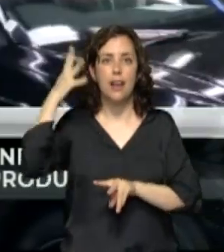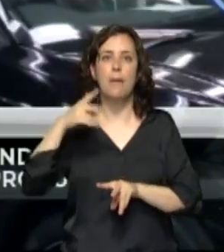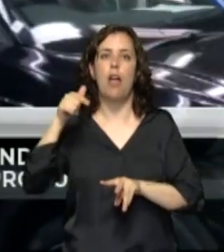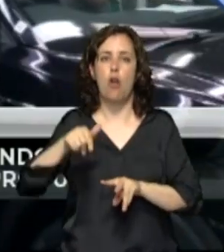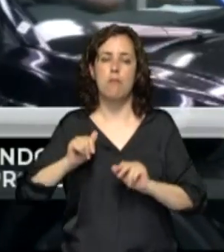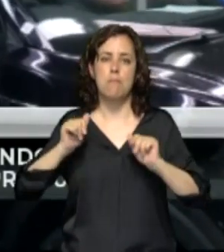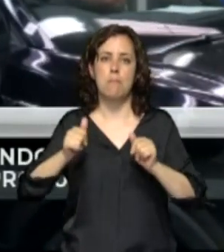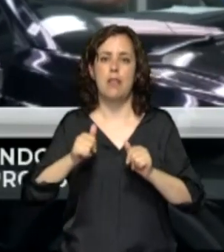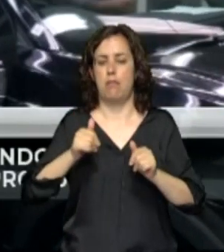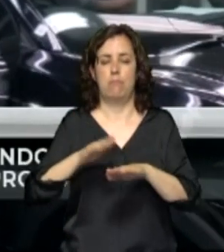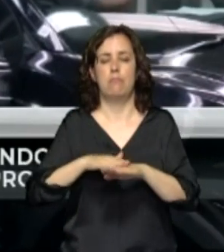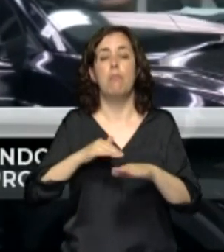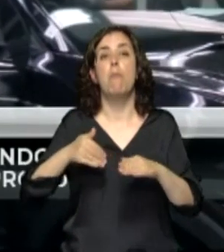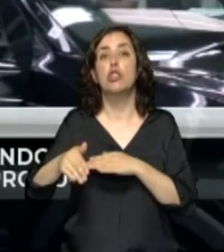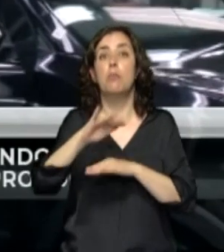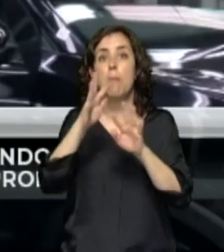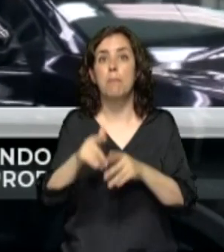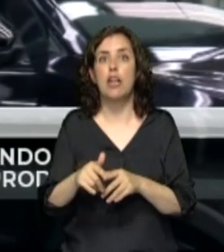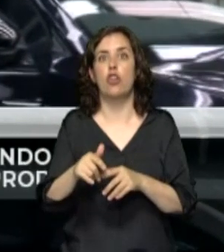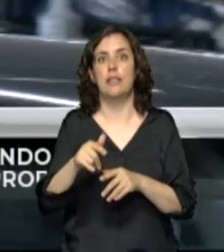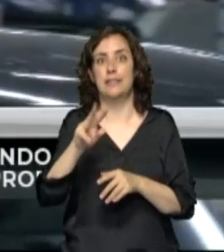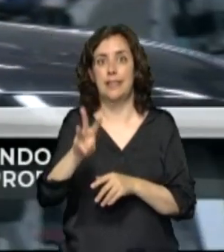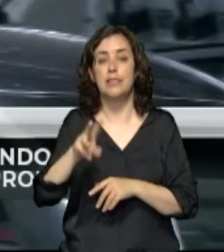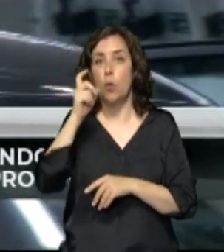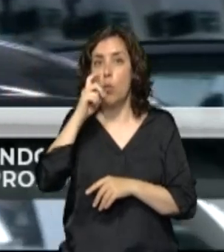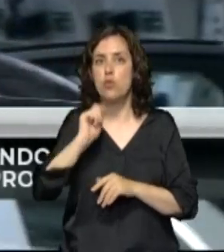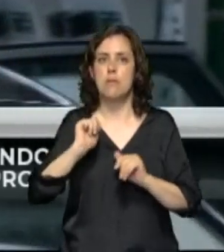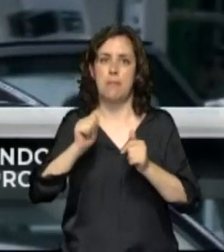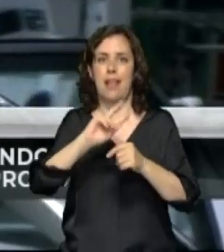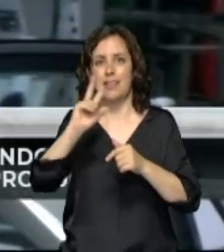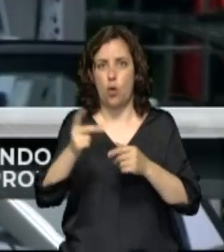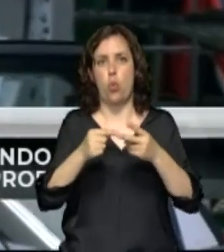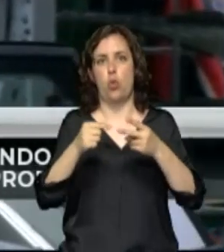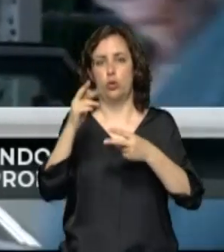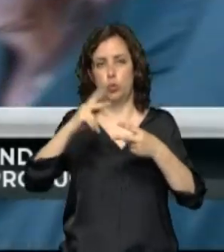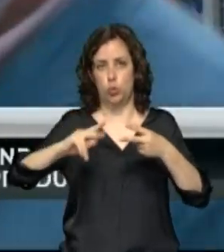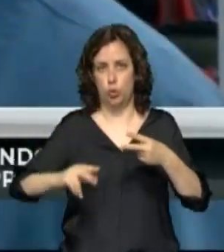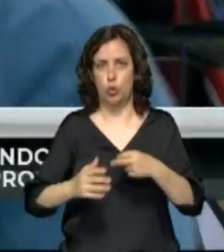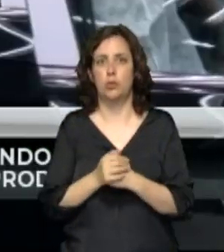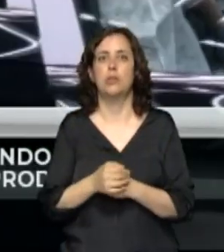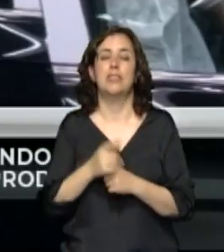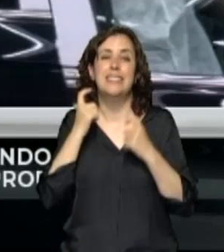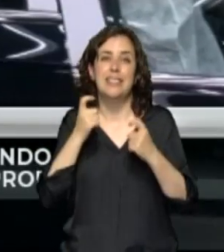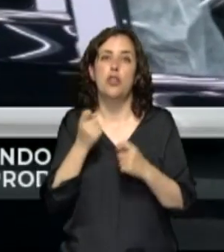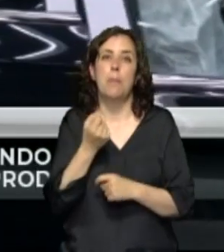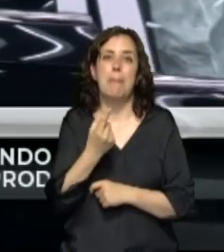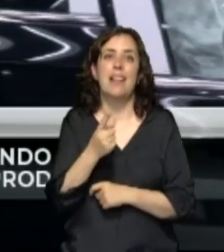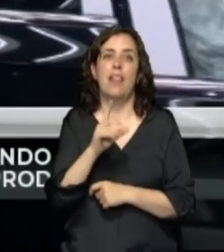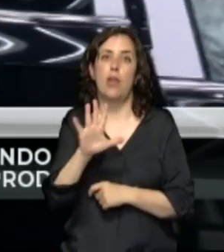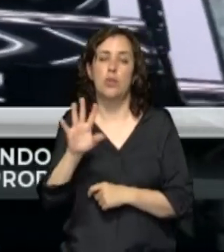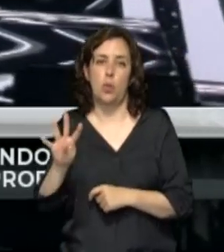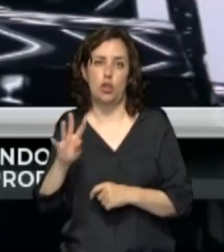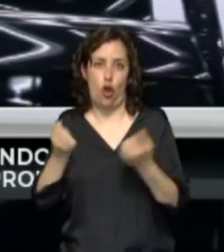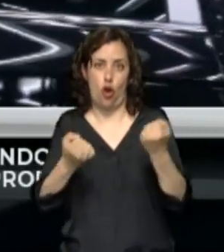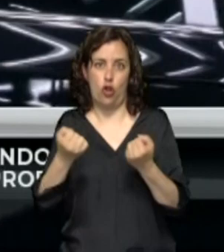producción el próximo miércoles 3 de junio. Permitirá duplicar la producción actual llegando a los 1.054 coches, de los que aproximadamente el 55